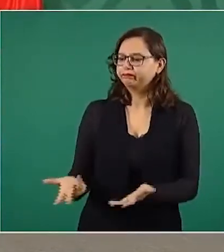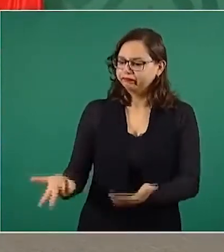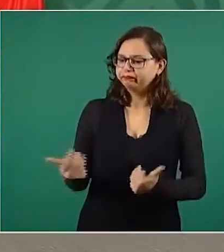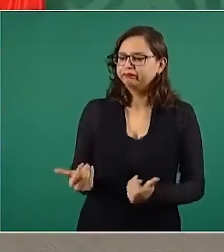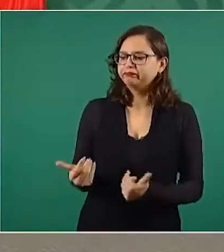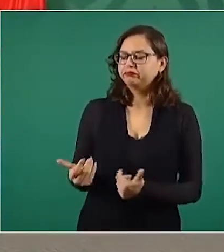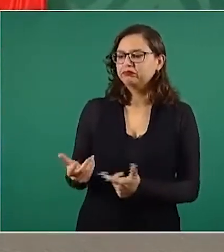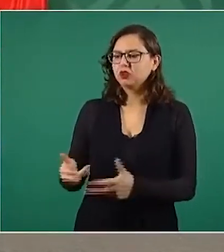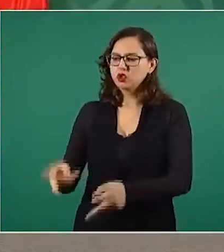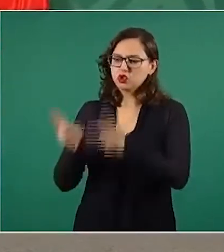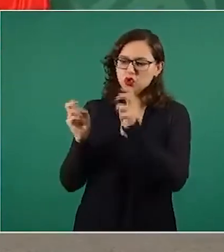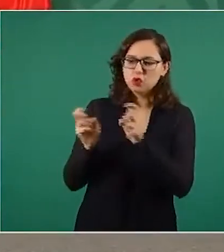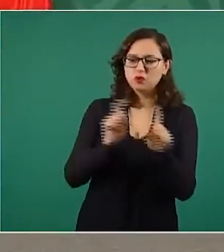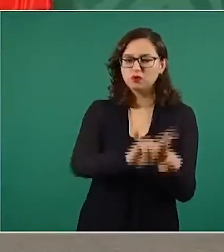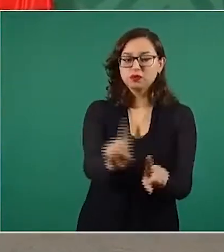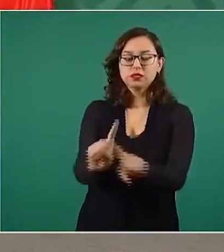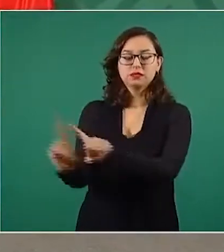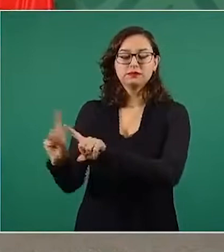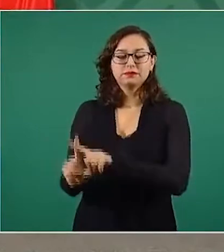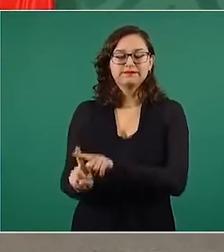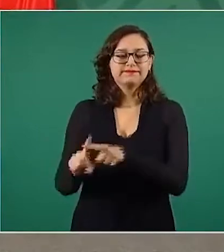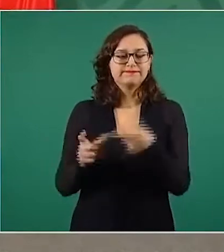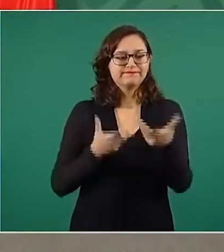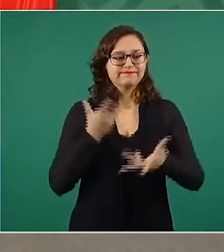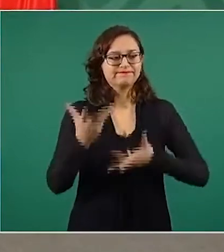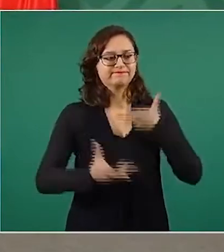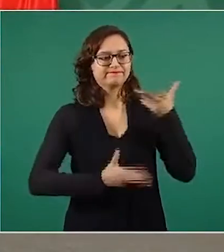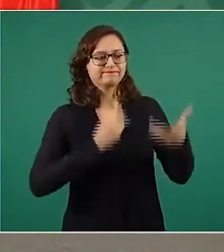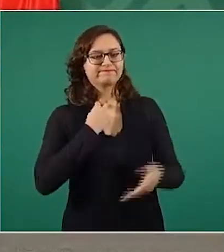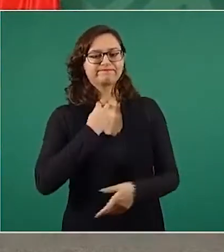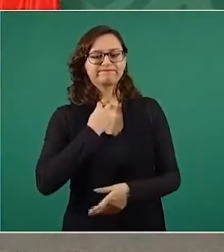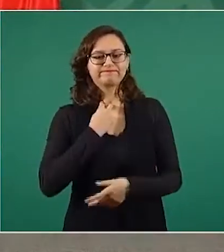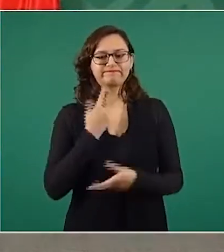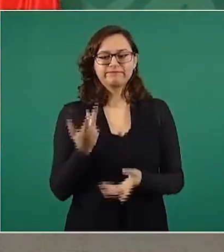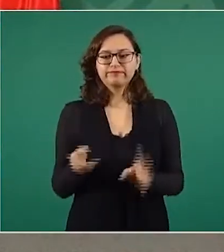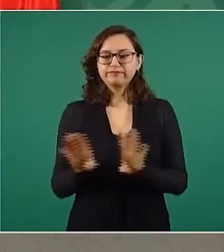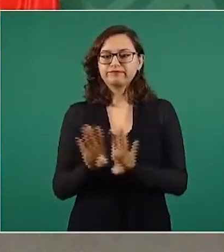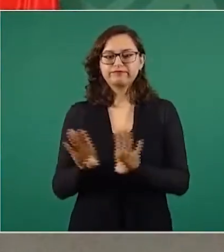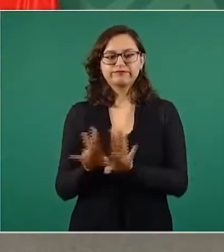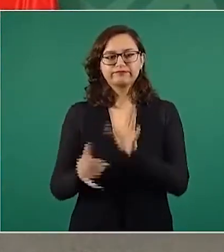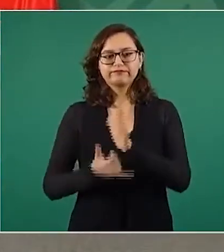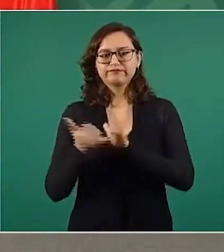las empresas constructoras